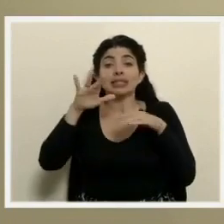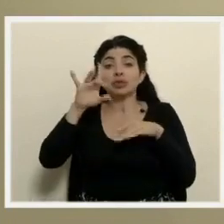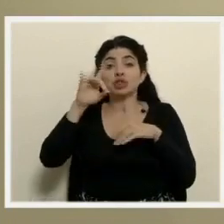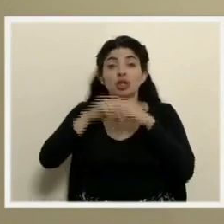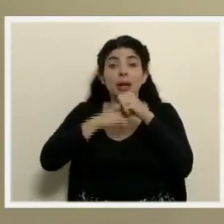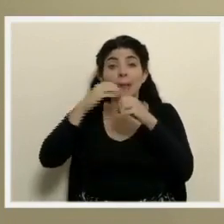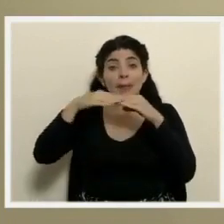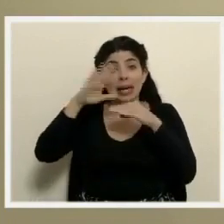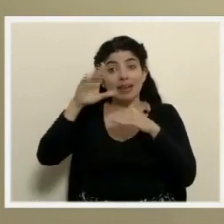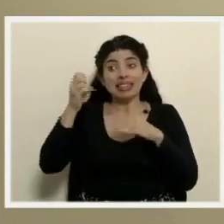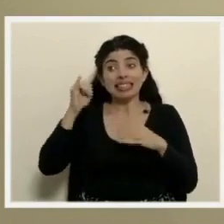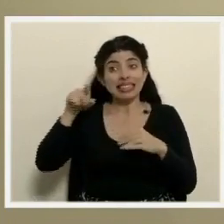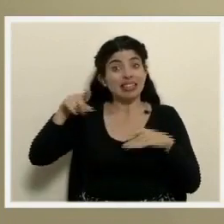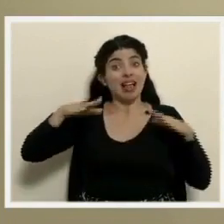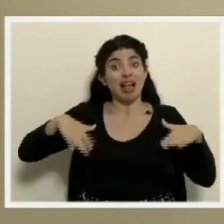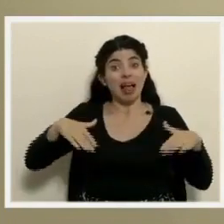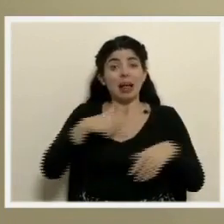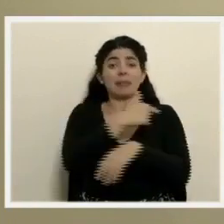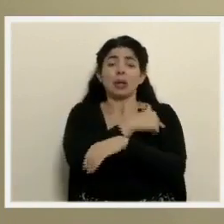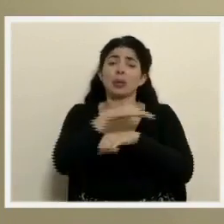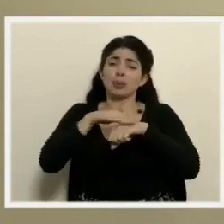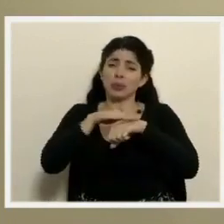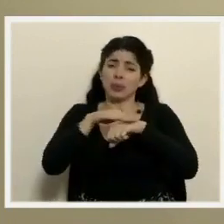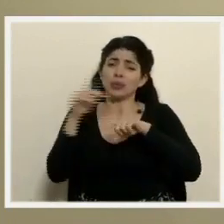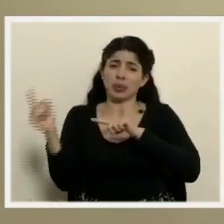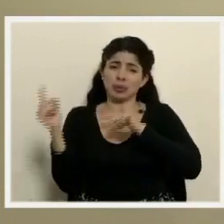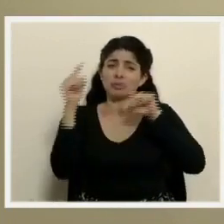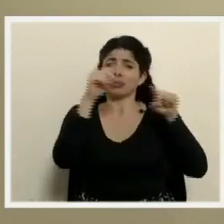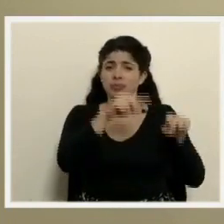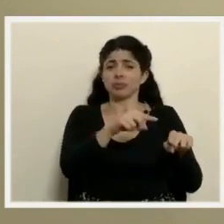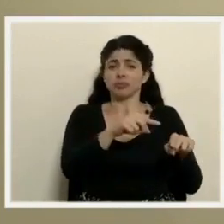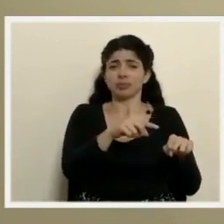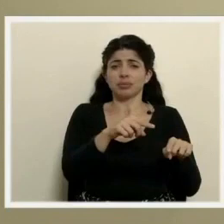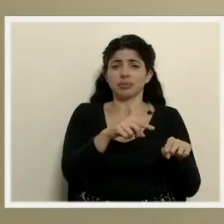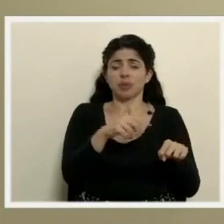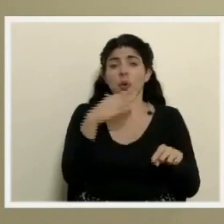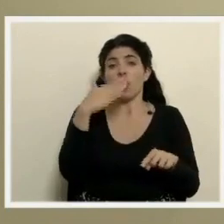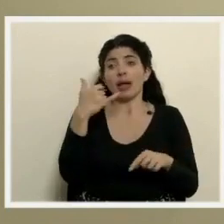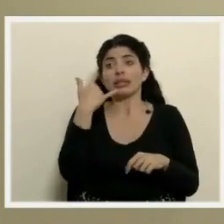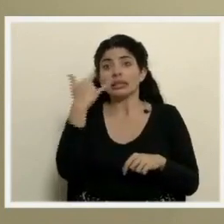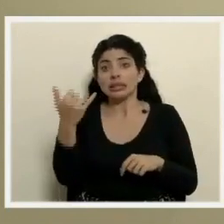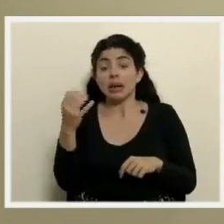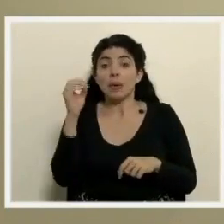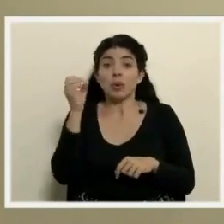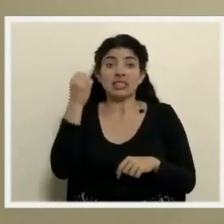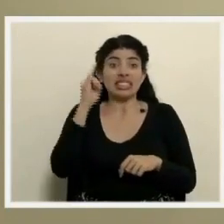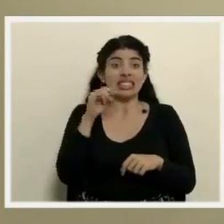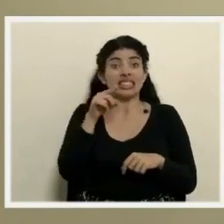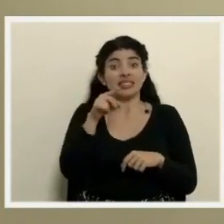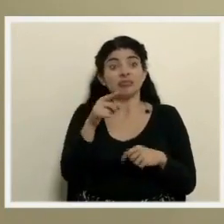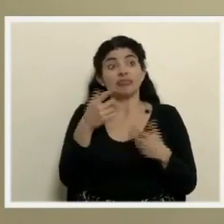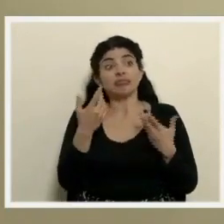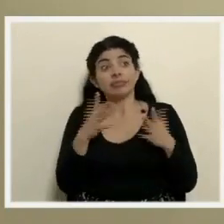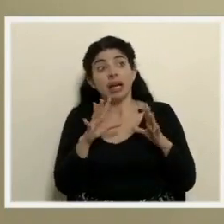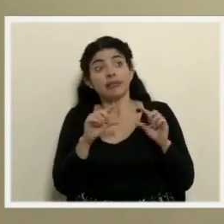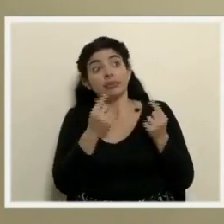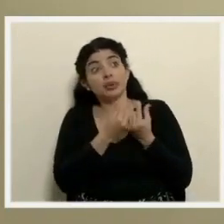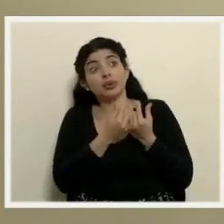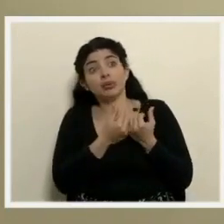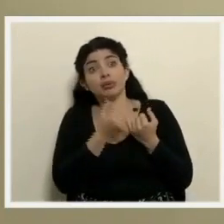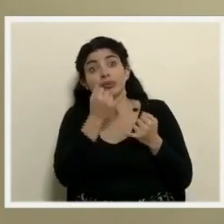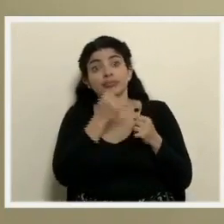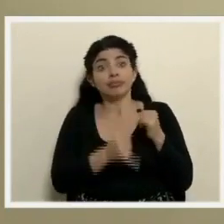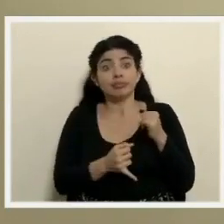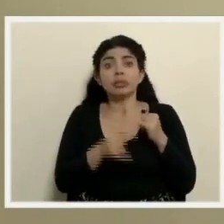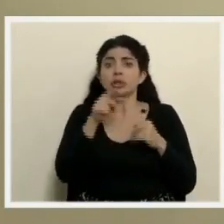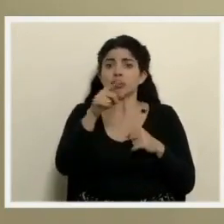58 años que no se han vacunado para que por favor se presenten cuando lo llamen o bien si ya se agotó el grupo en